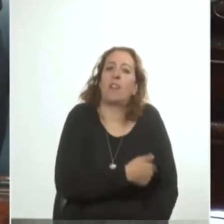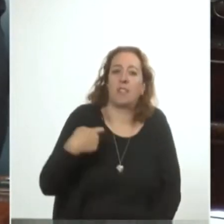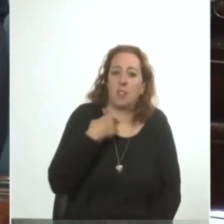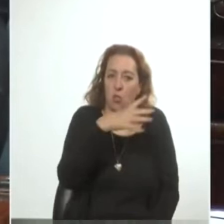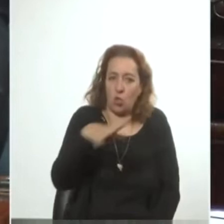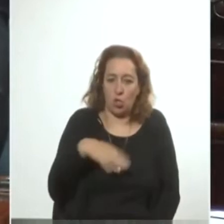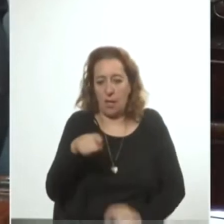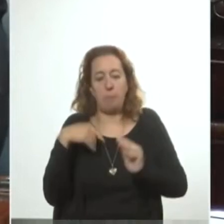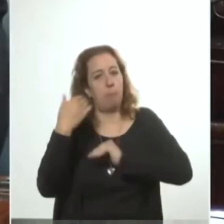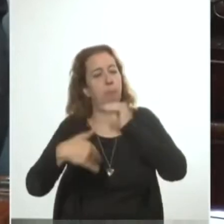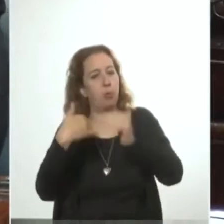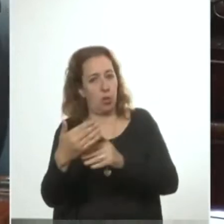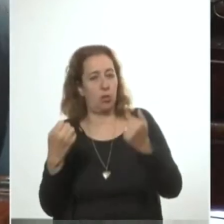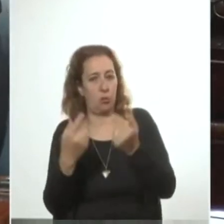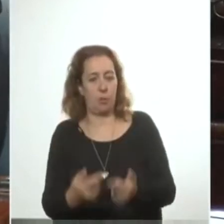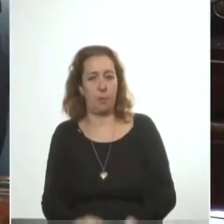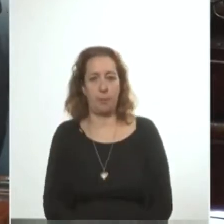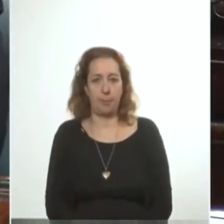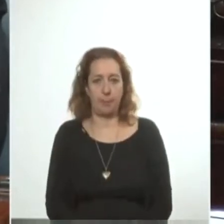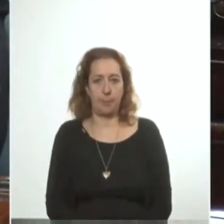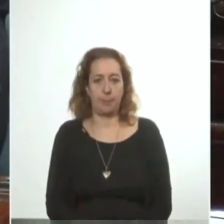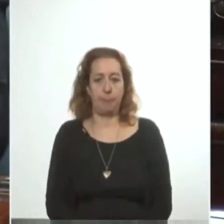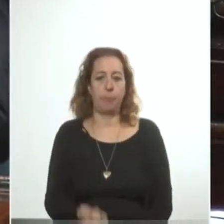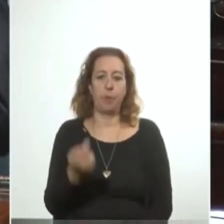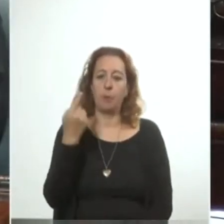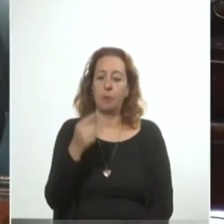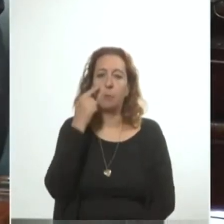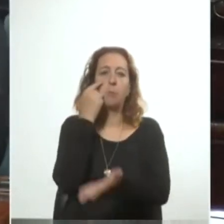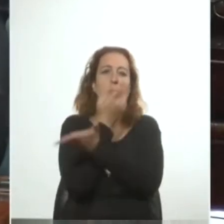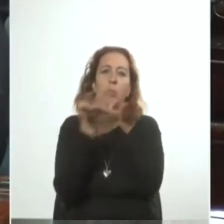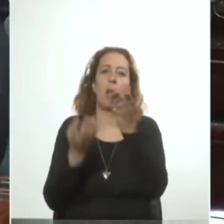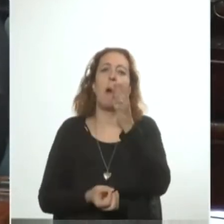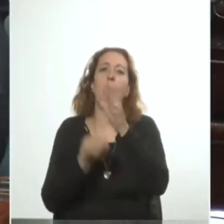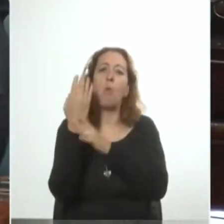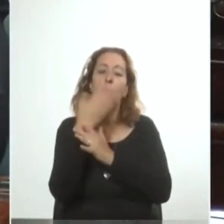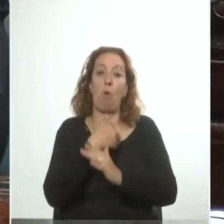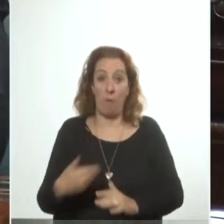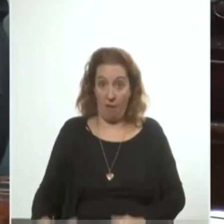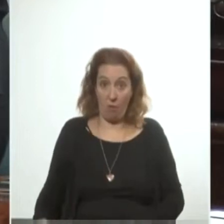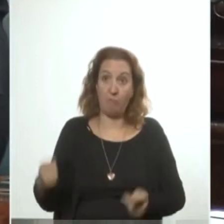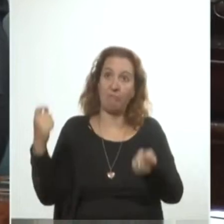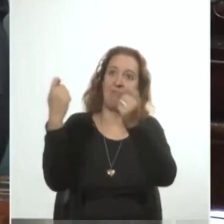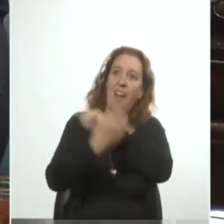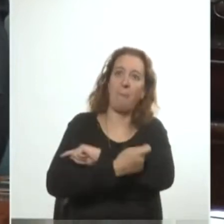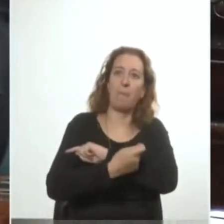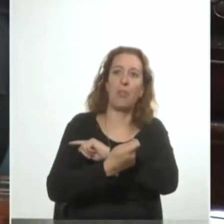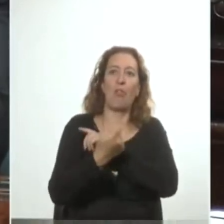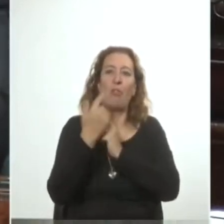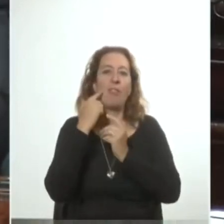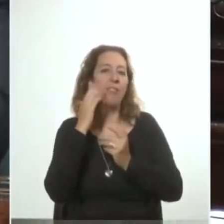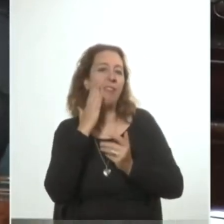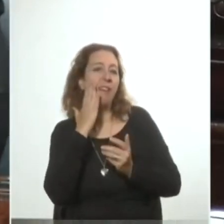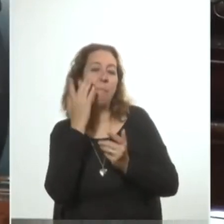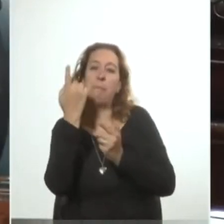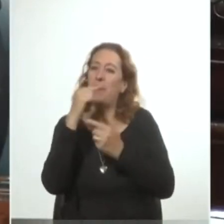ese proceso engendraba. Se refería al nuevo gobierno como un cambio de fachada, pero que mantenía su